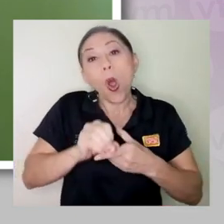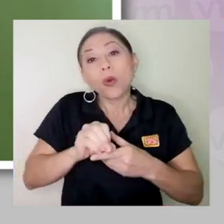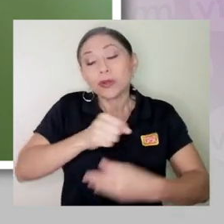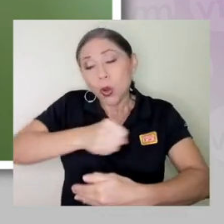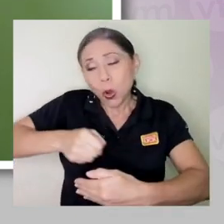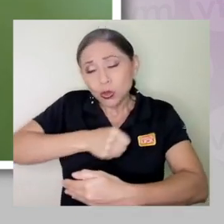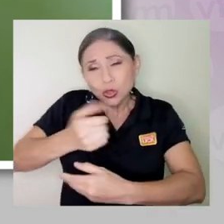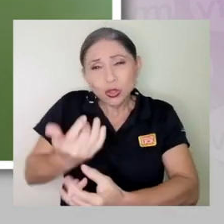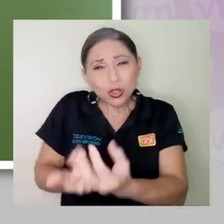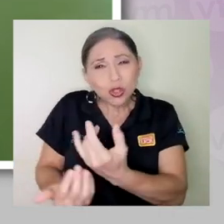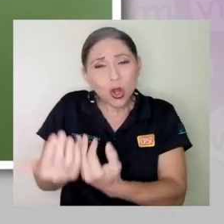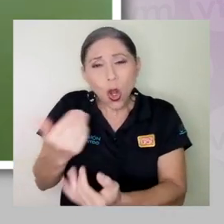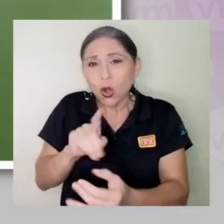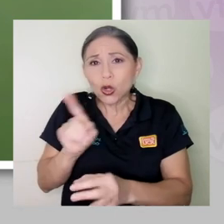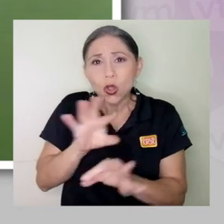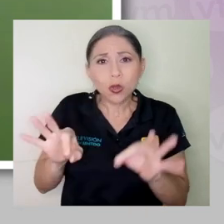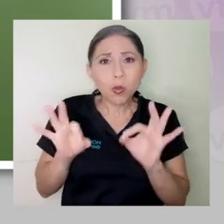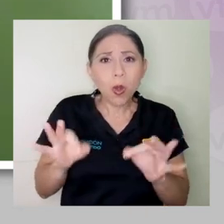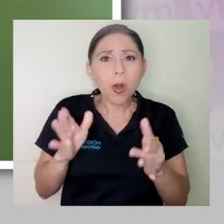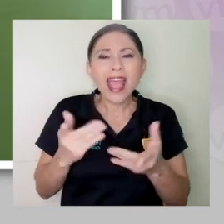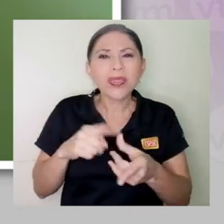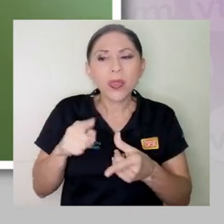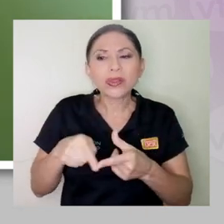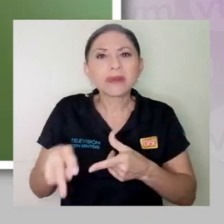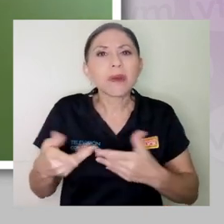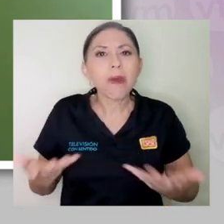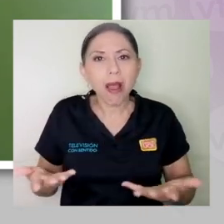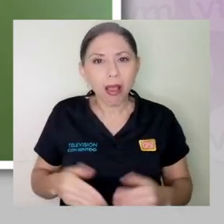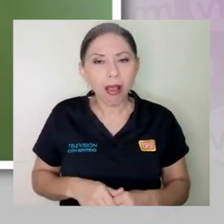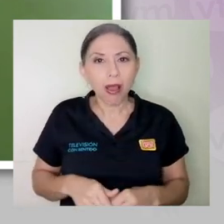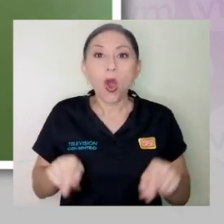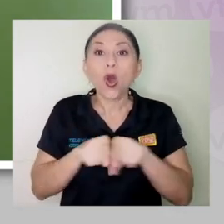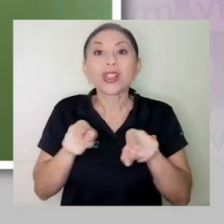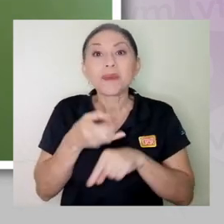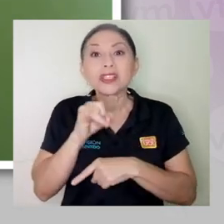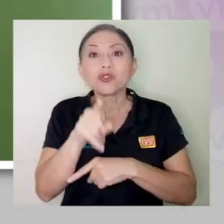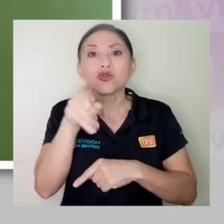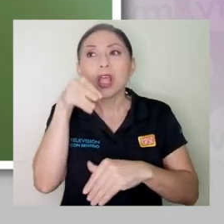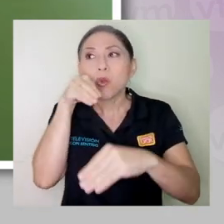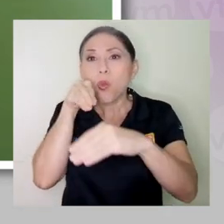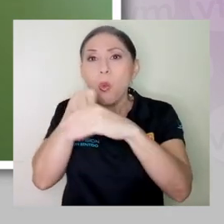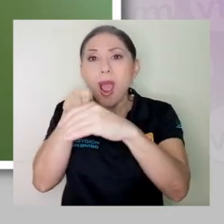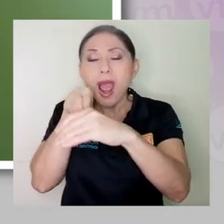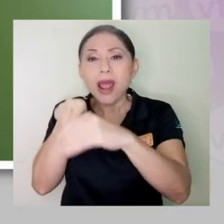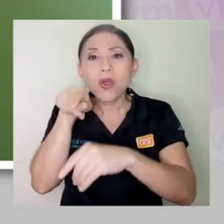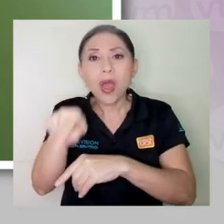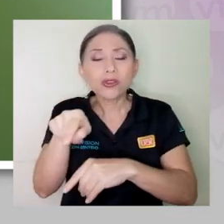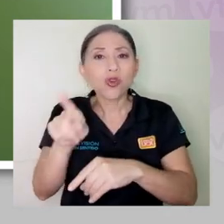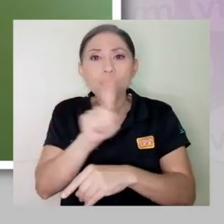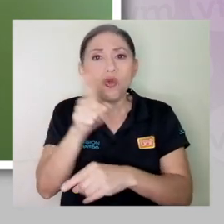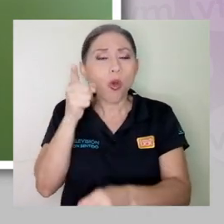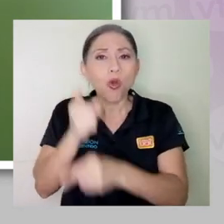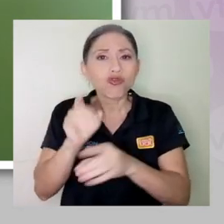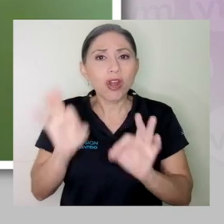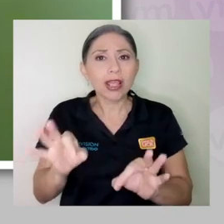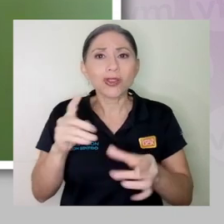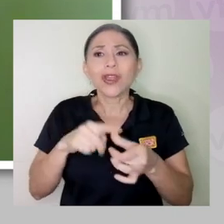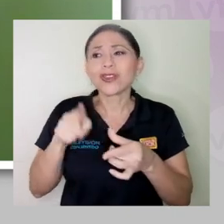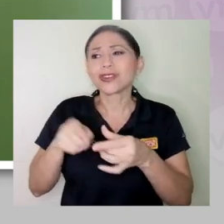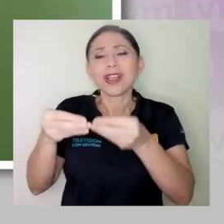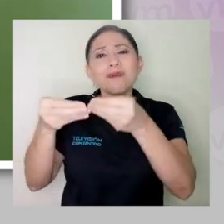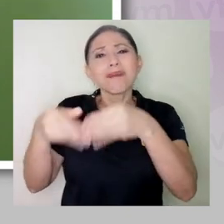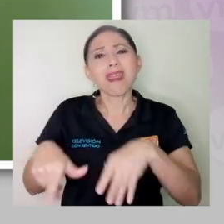nutrientes. O incluso si el almacenamiento no fue el correcto, ese alimento pierde nutrientes. Entonces, ya no me va a generar los